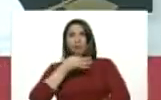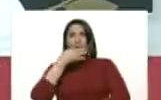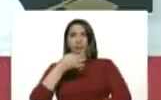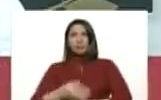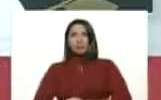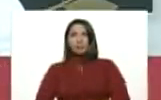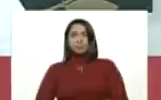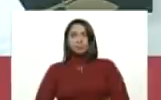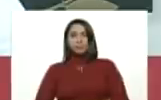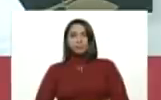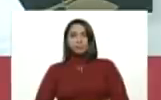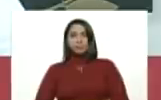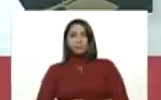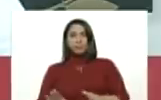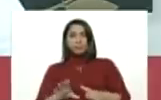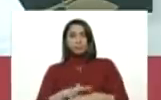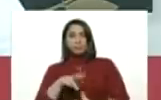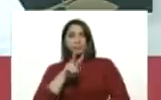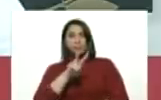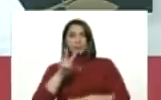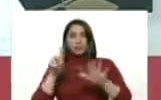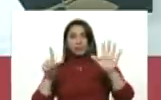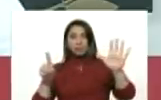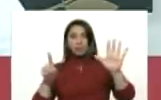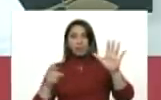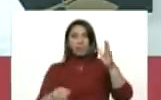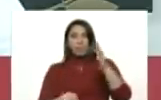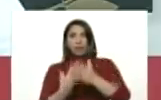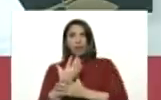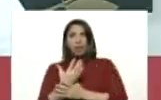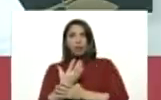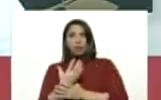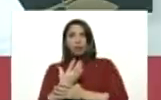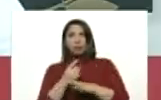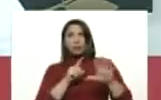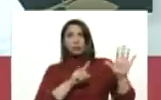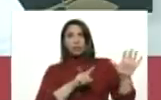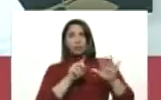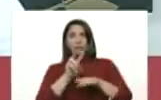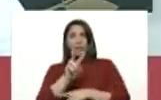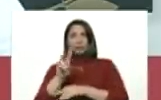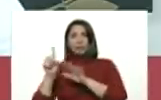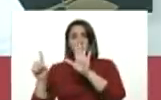Martes 26 de mayo. A las 6 y 26 minutos de la tarde.